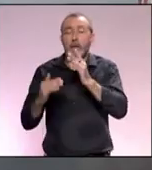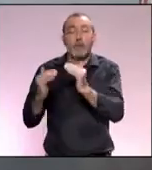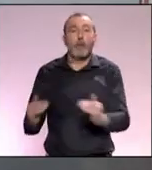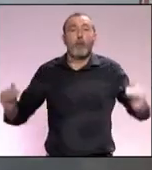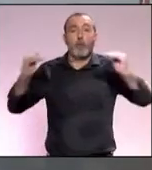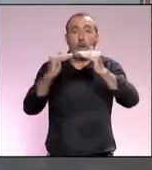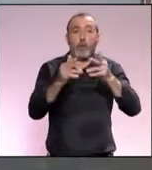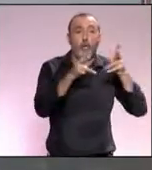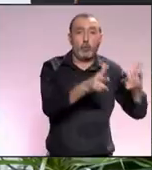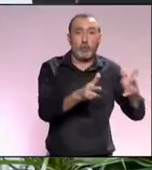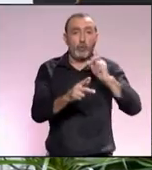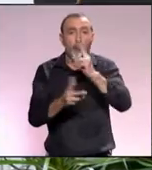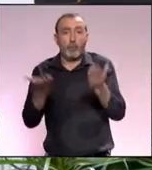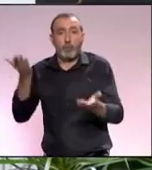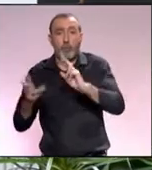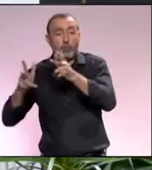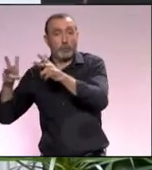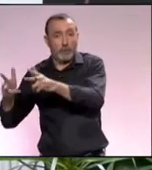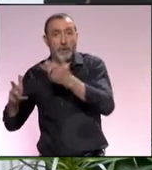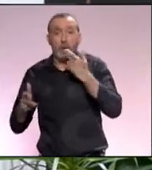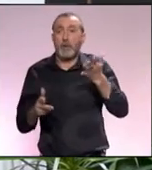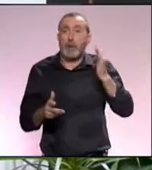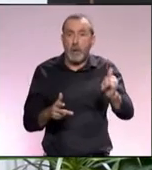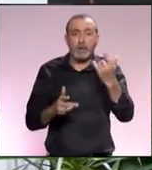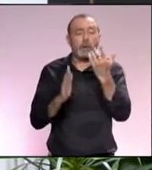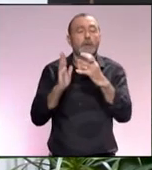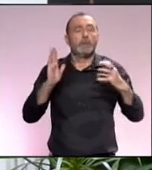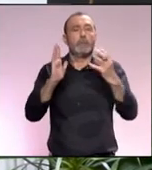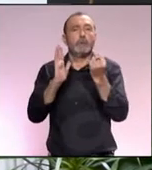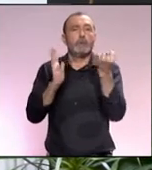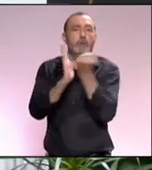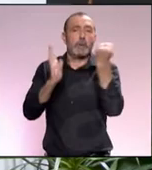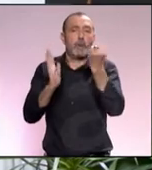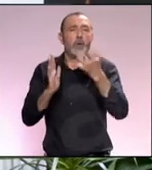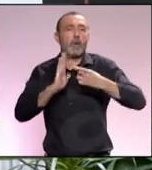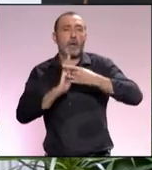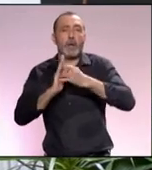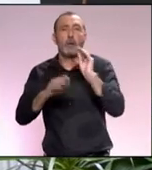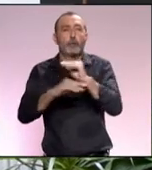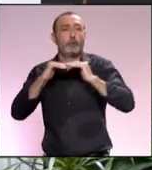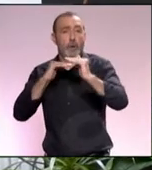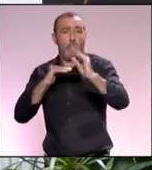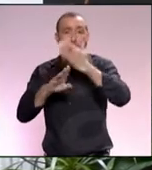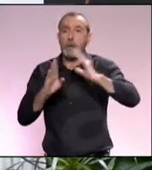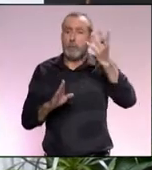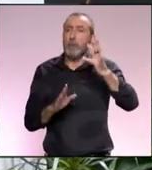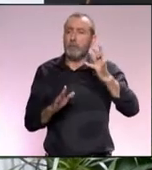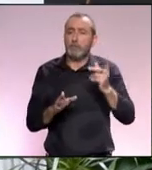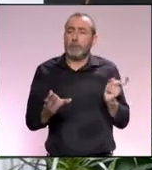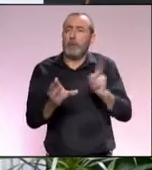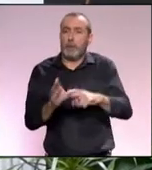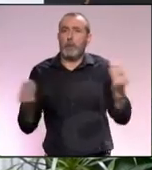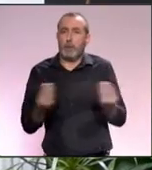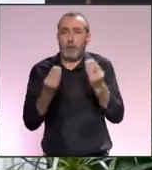y que, ante igualdad de condiciones y hoteles similares, siempre y cuando tengas un sello de calidad o de sostenibilidad del medioambiente